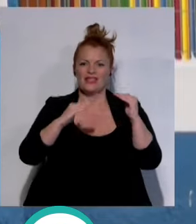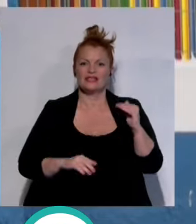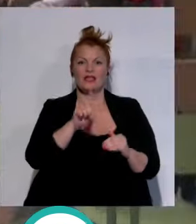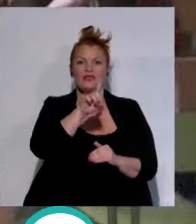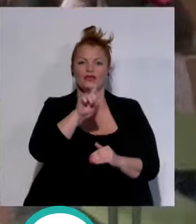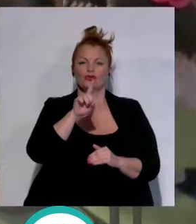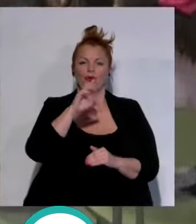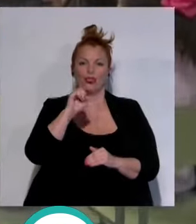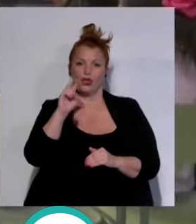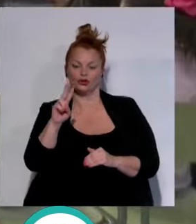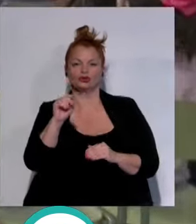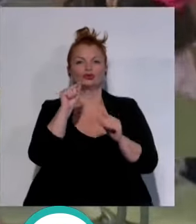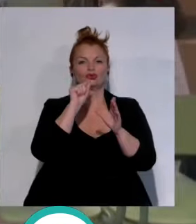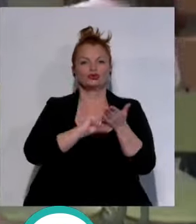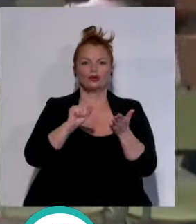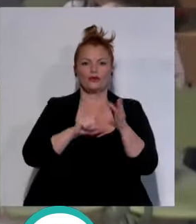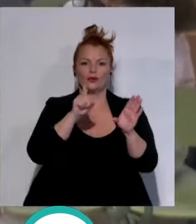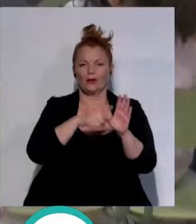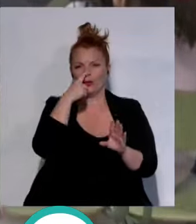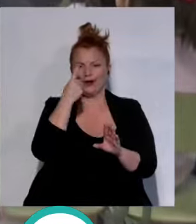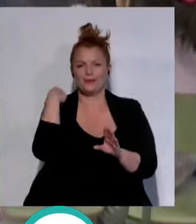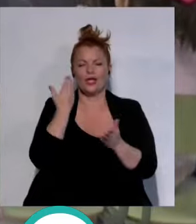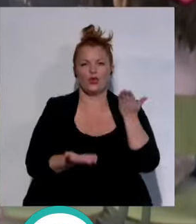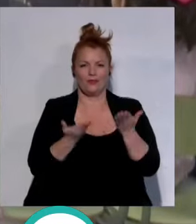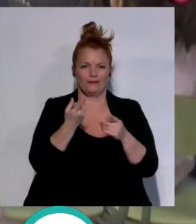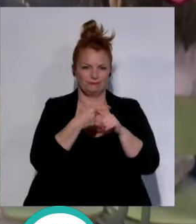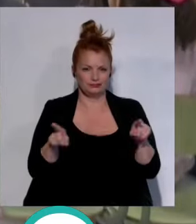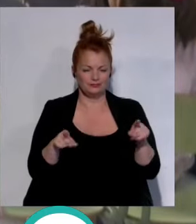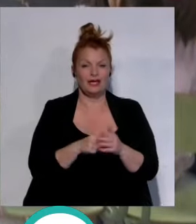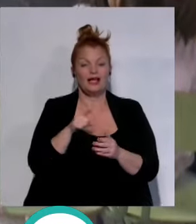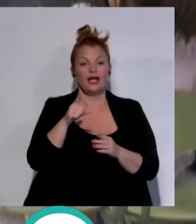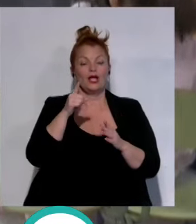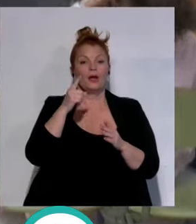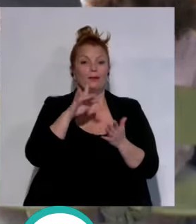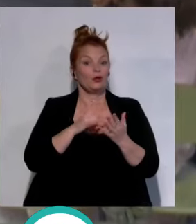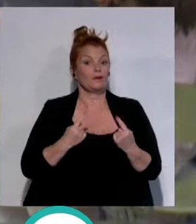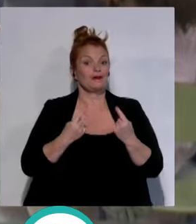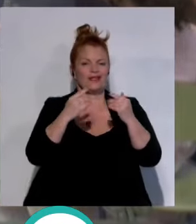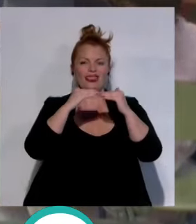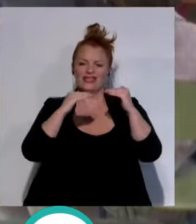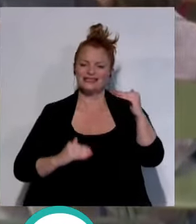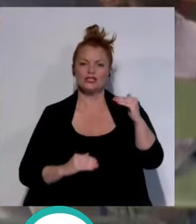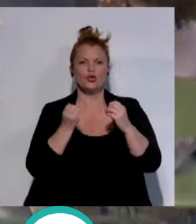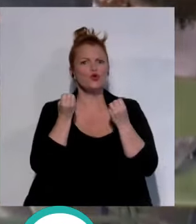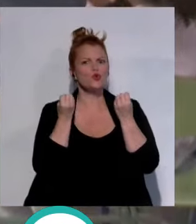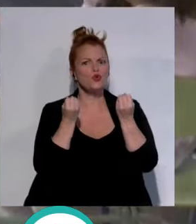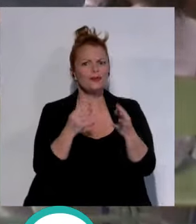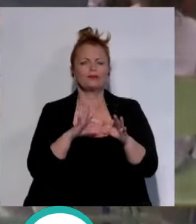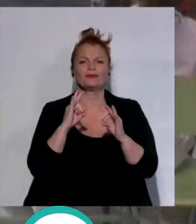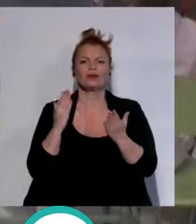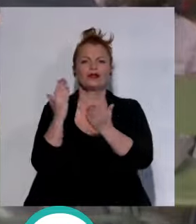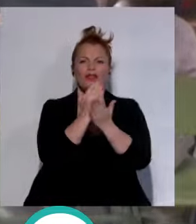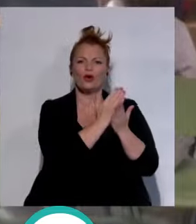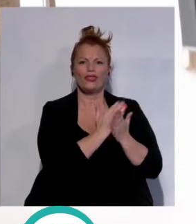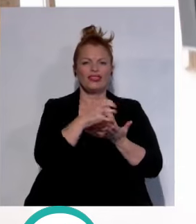solicitudes con respecto a las del año anterior. Por primera vez en los últimos años, el descenso del número se concentra en los centros